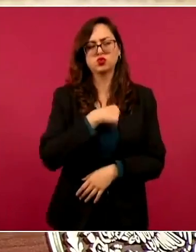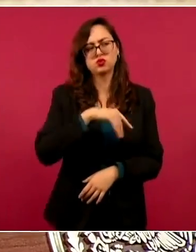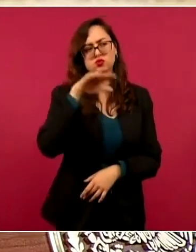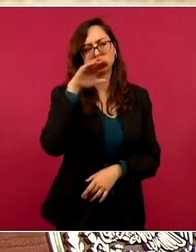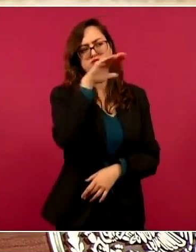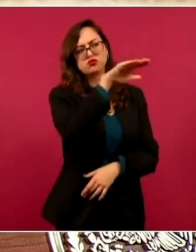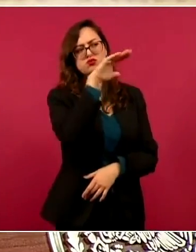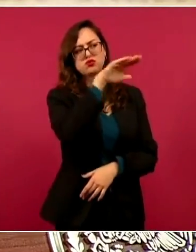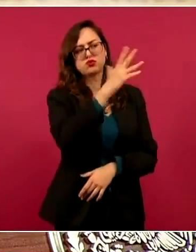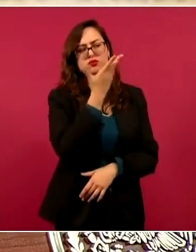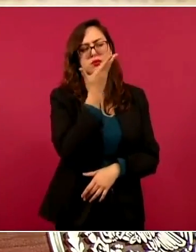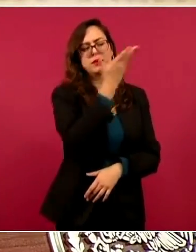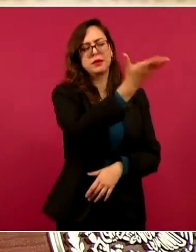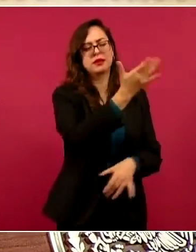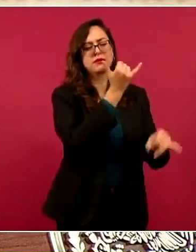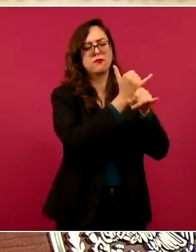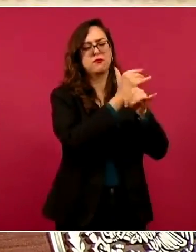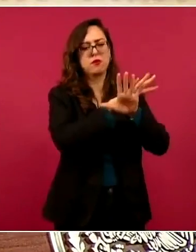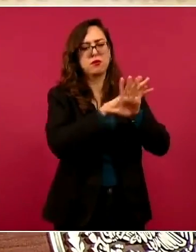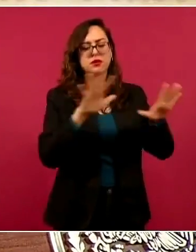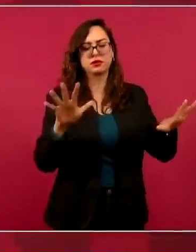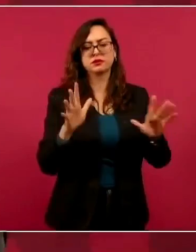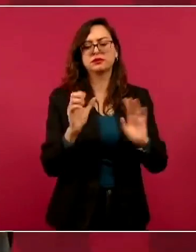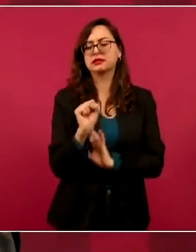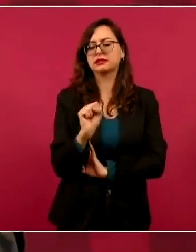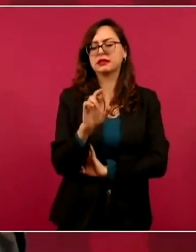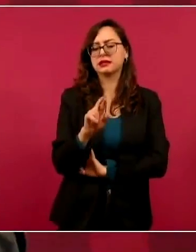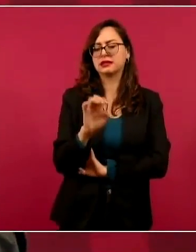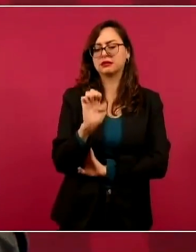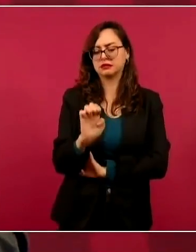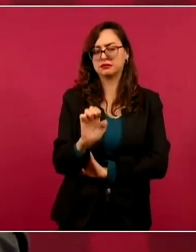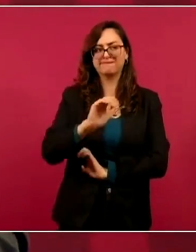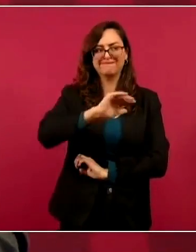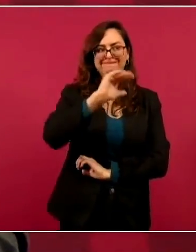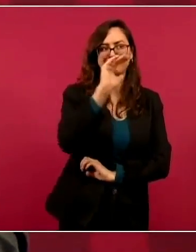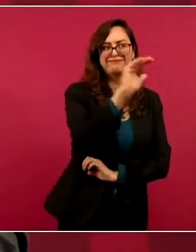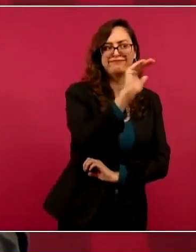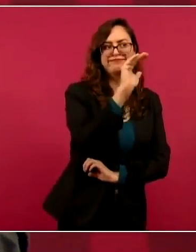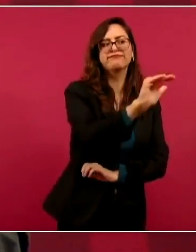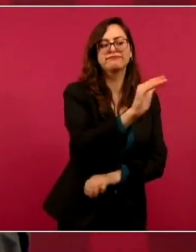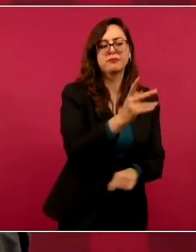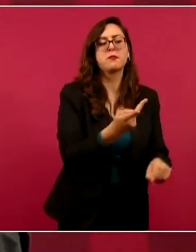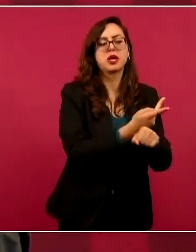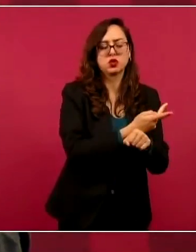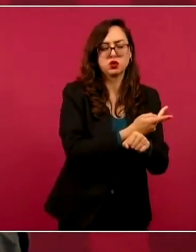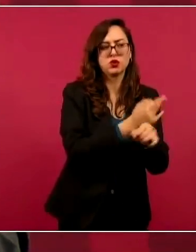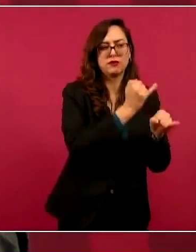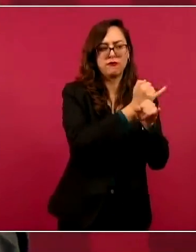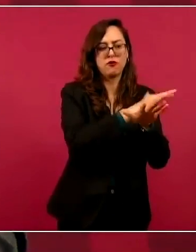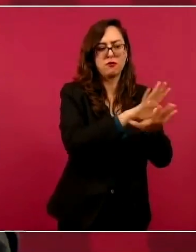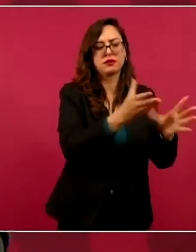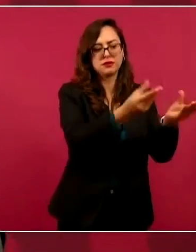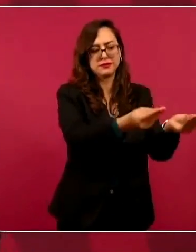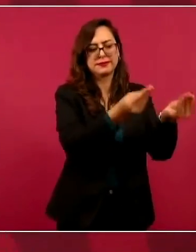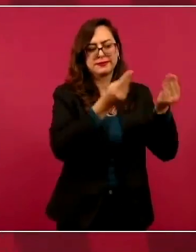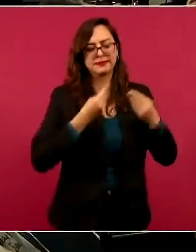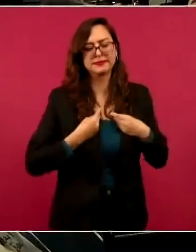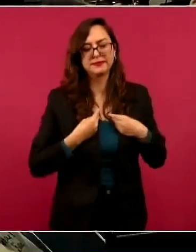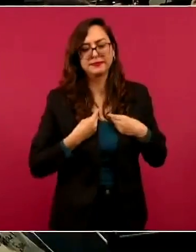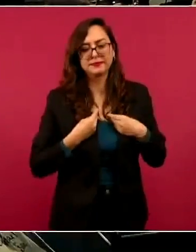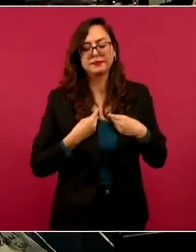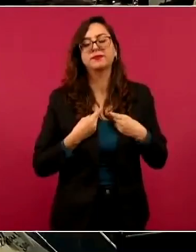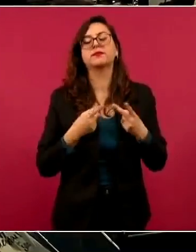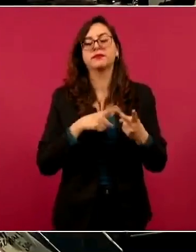ya lo está haciendo Relaciones Exteriores y lo está haciendo la